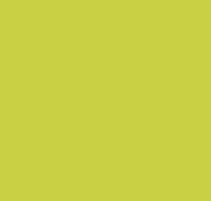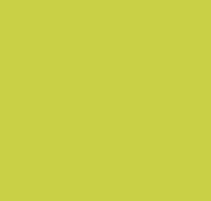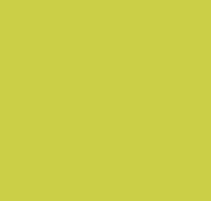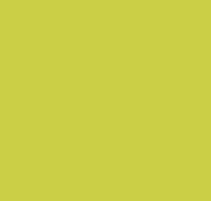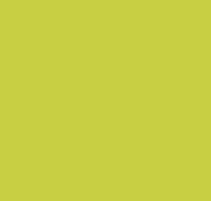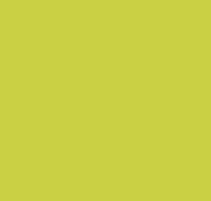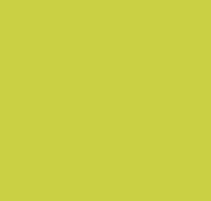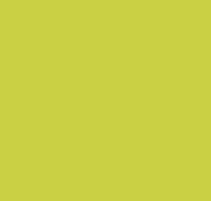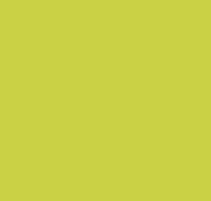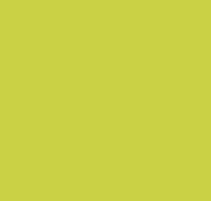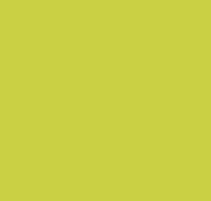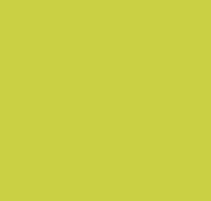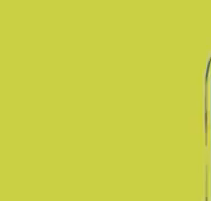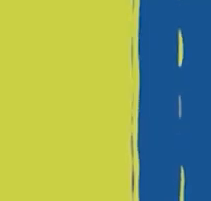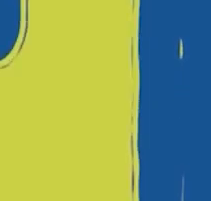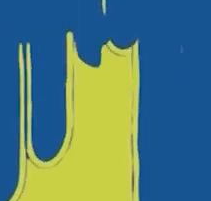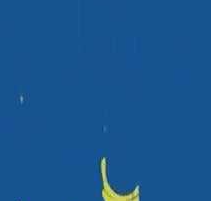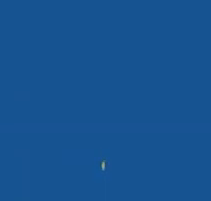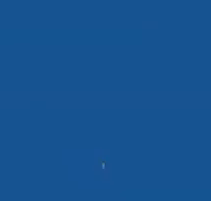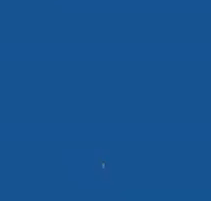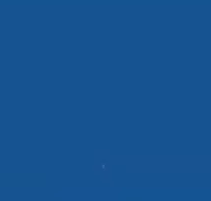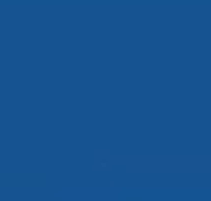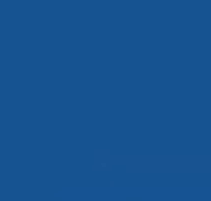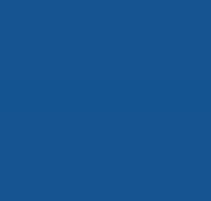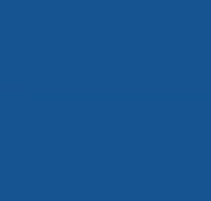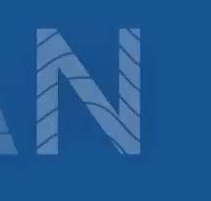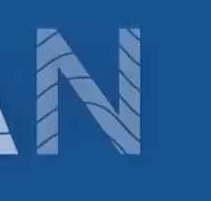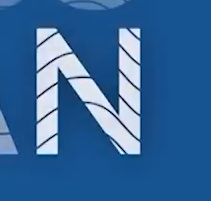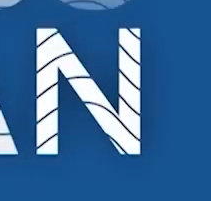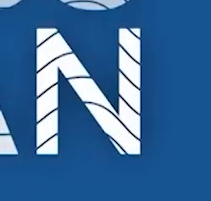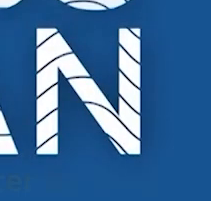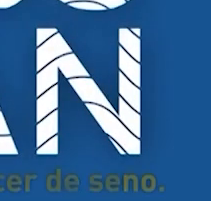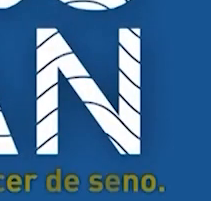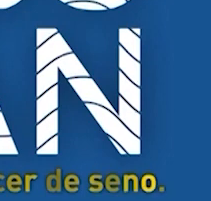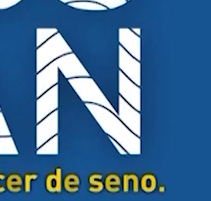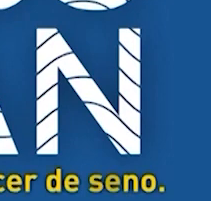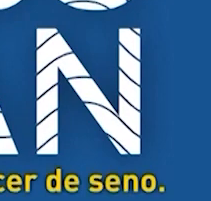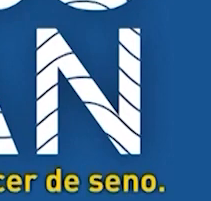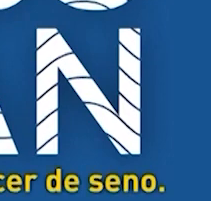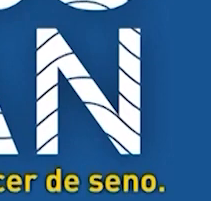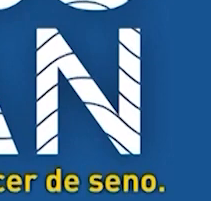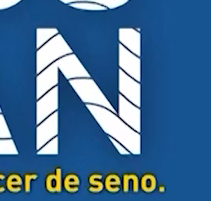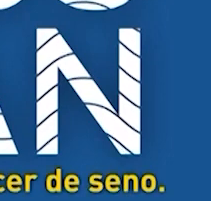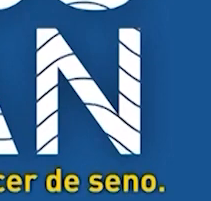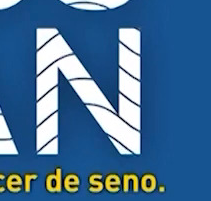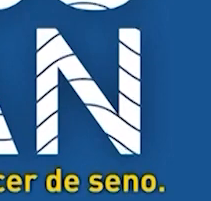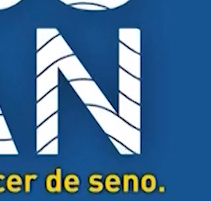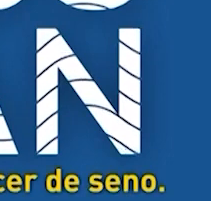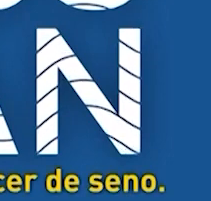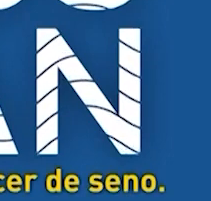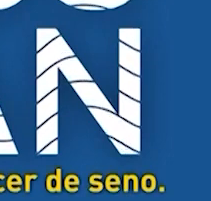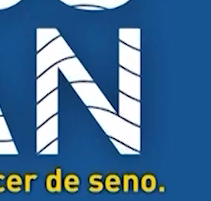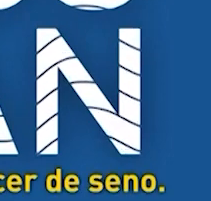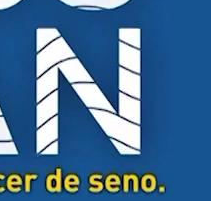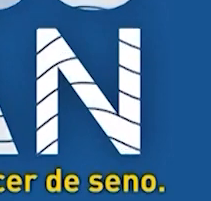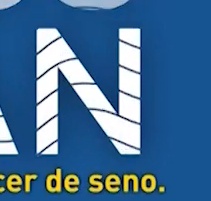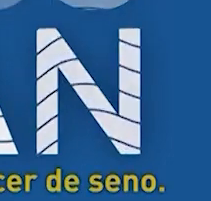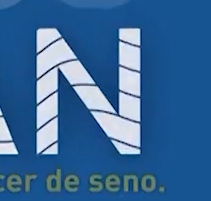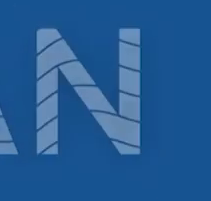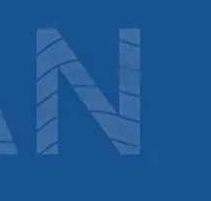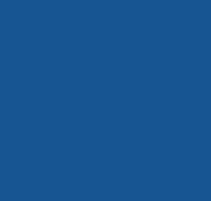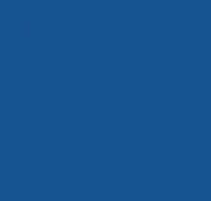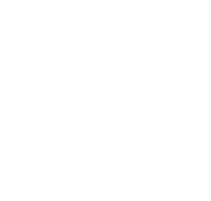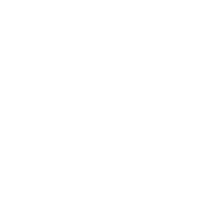axila para tratar de hallar abultamientos. 6. manos te salvan. Úsalas también para cuidarte y detectar a tiempo el